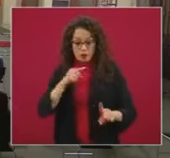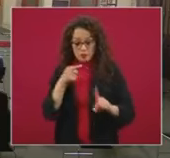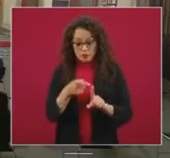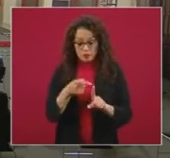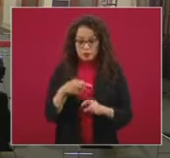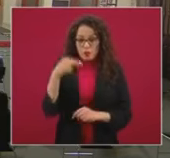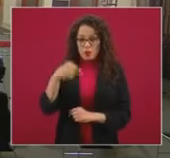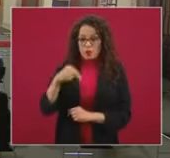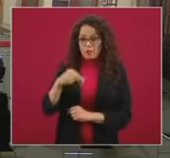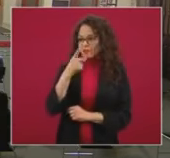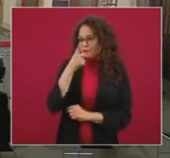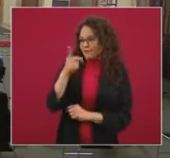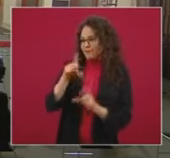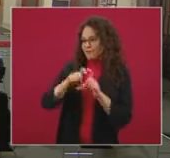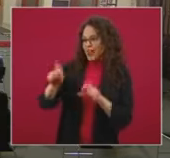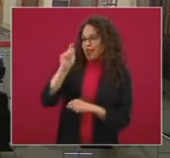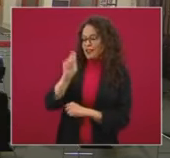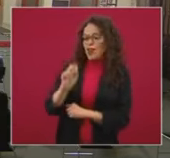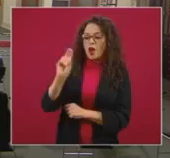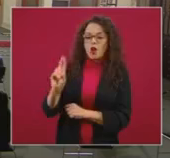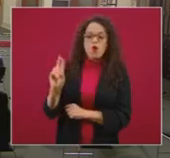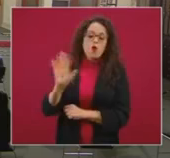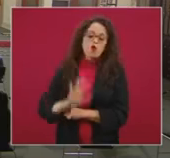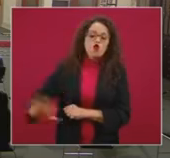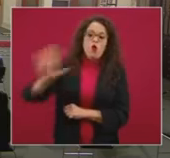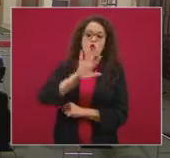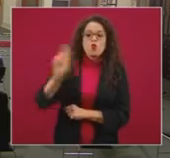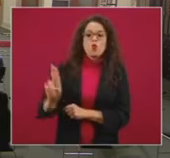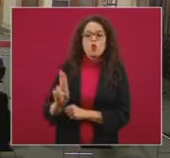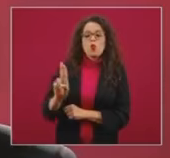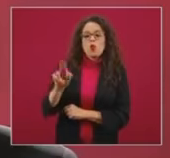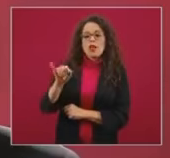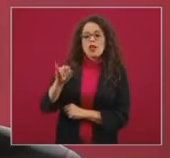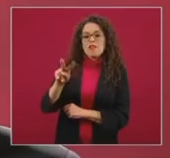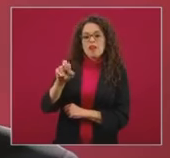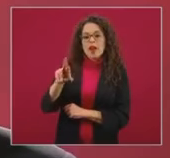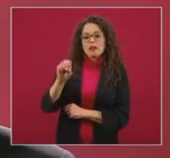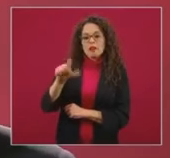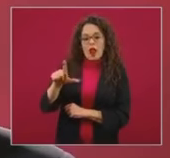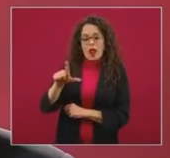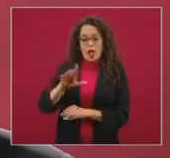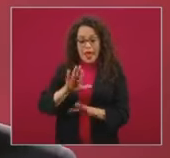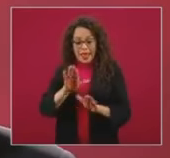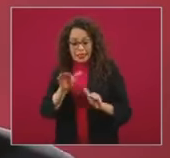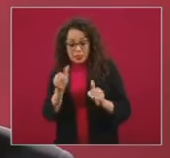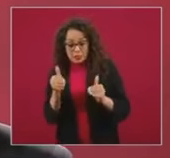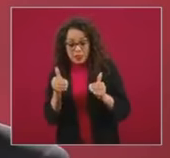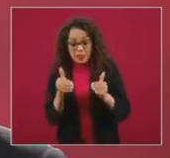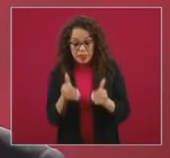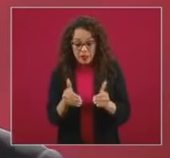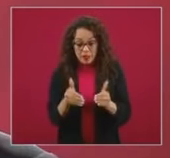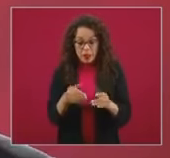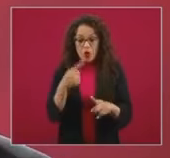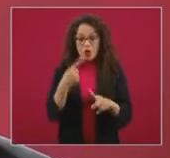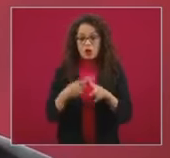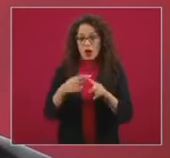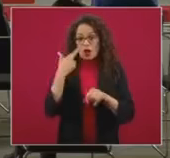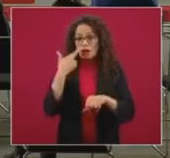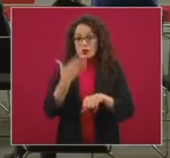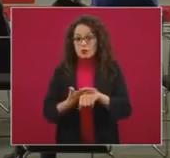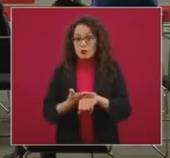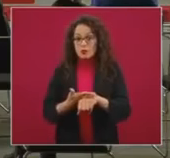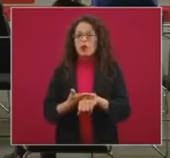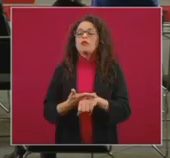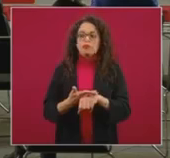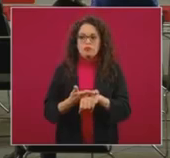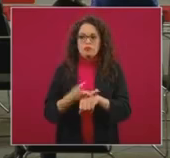dice de manera universal las recomendaciones específicas deben estar a cargo del personal médico que atiende